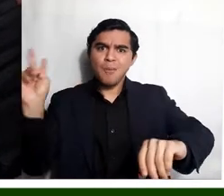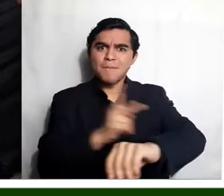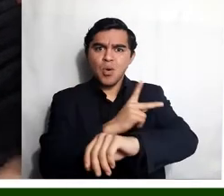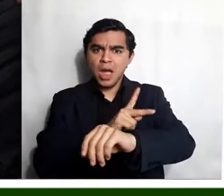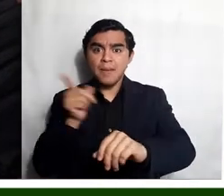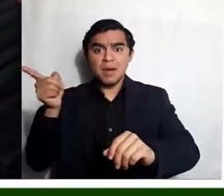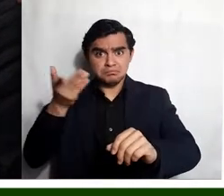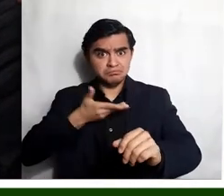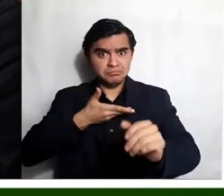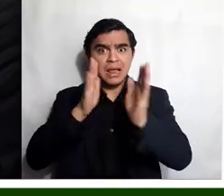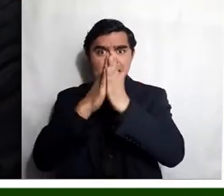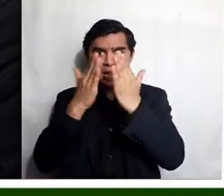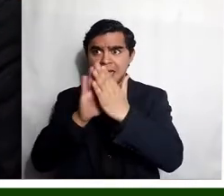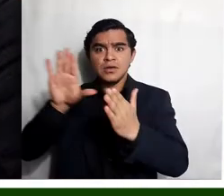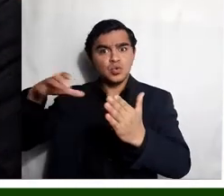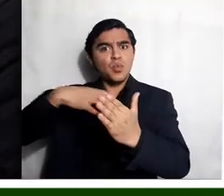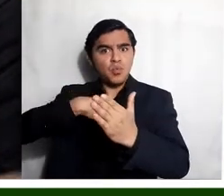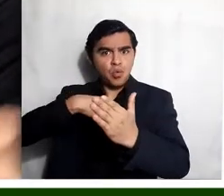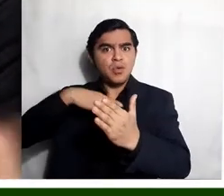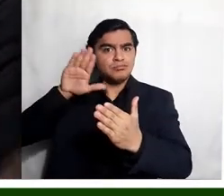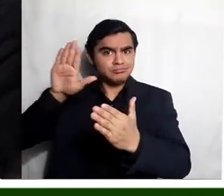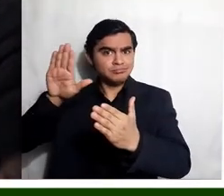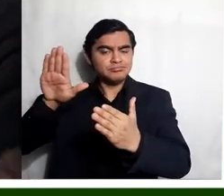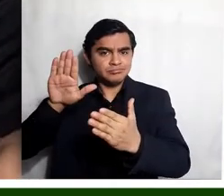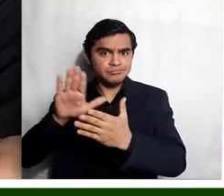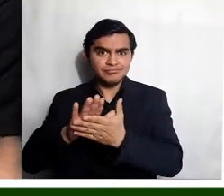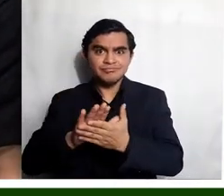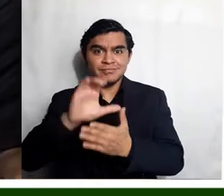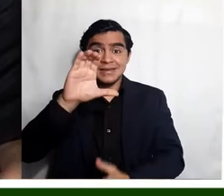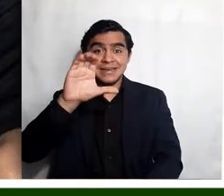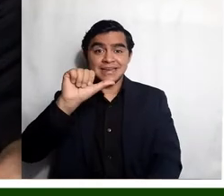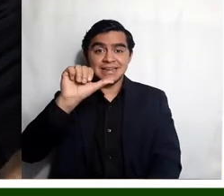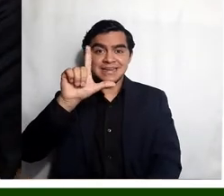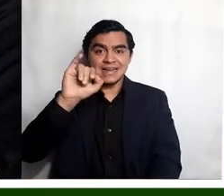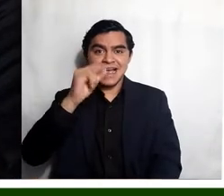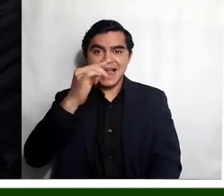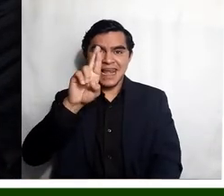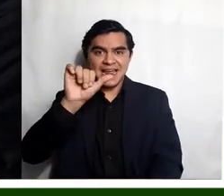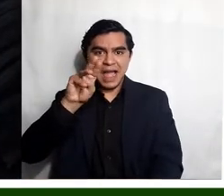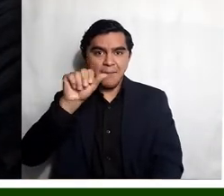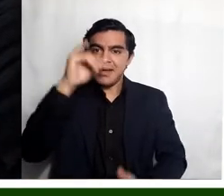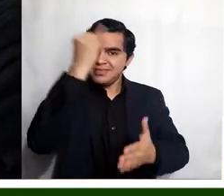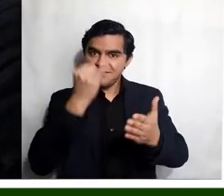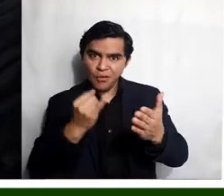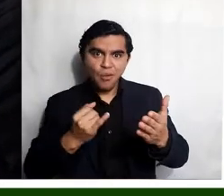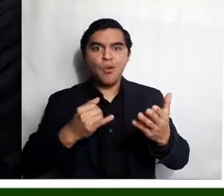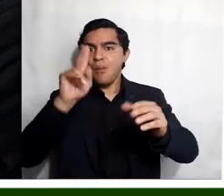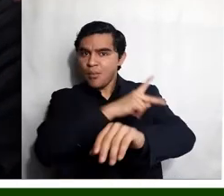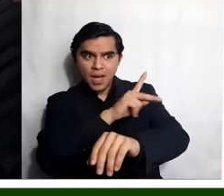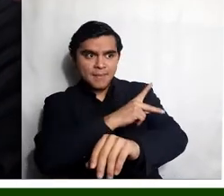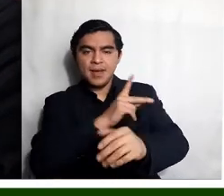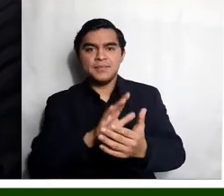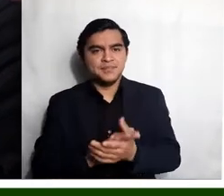poemas. De hecho hay muchos libros sobre poemas de Apollineide de esta forma en caligramas. Hoy vamos a aprender a hacer pequeños